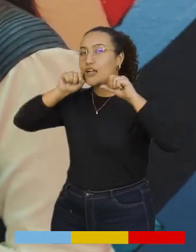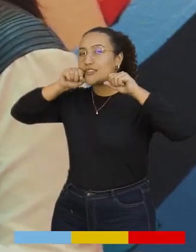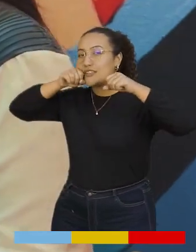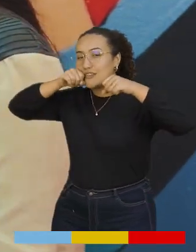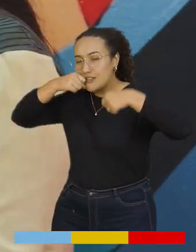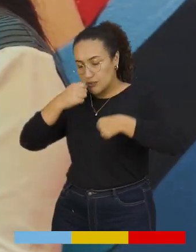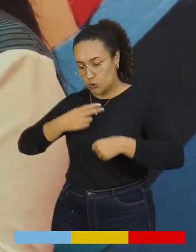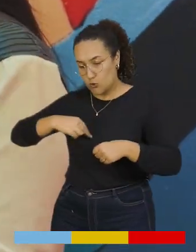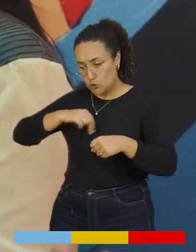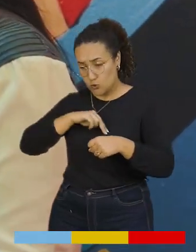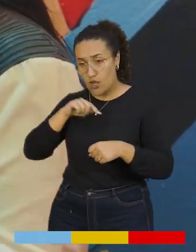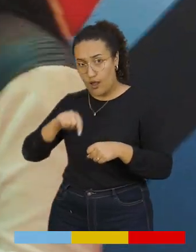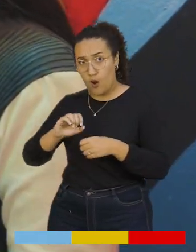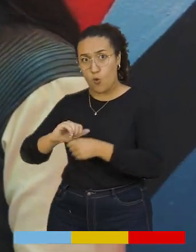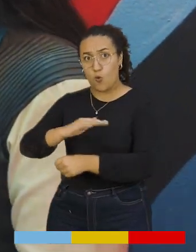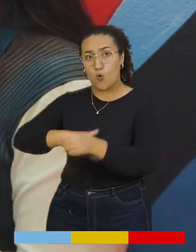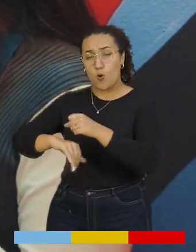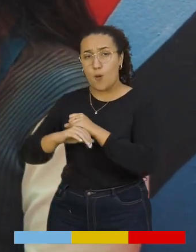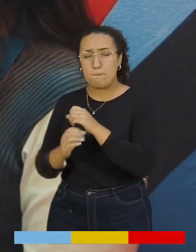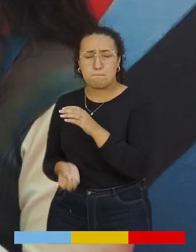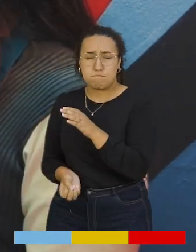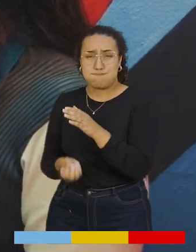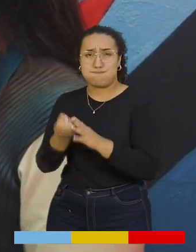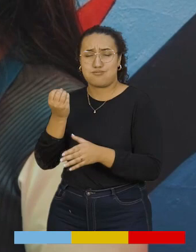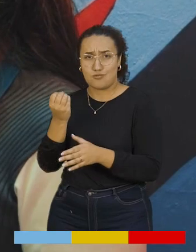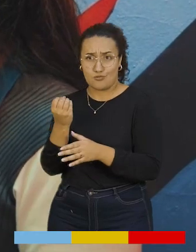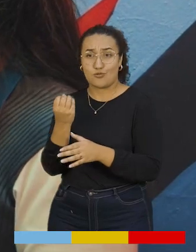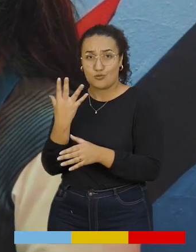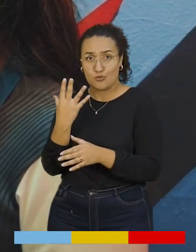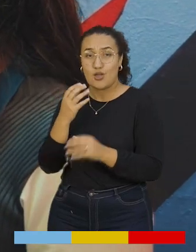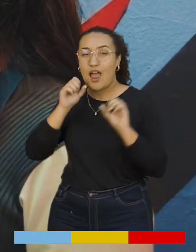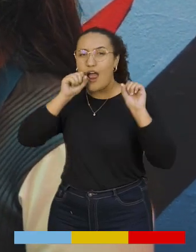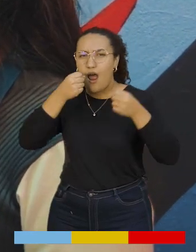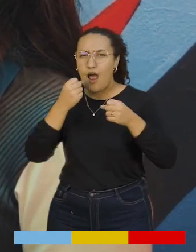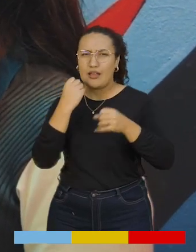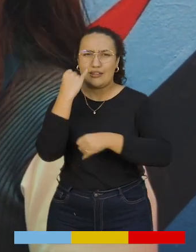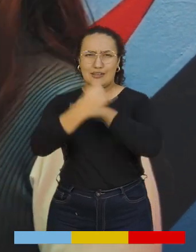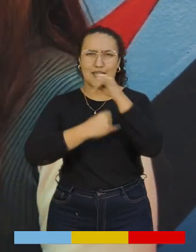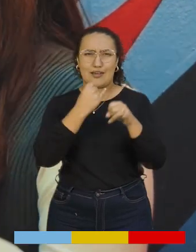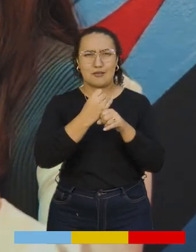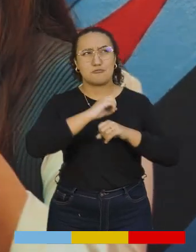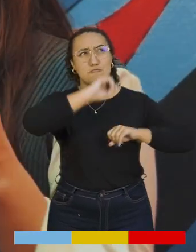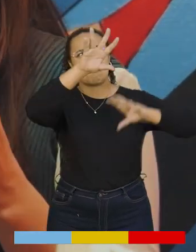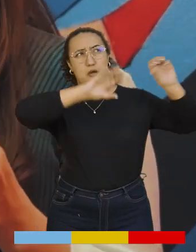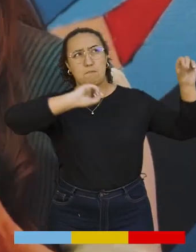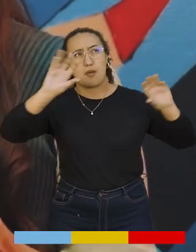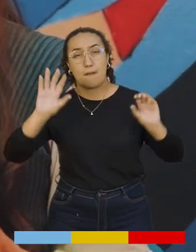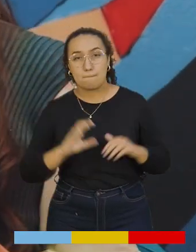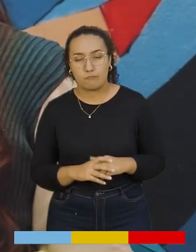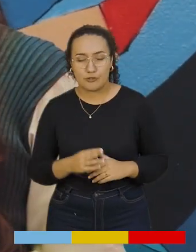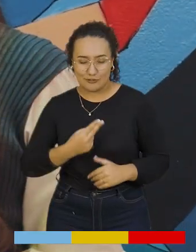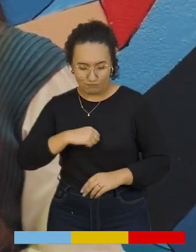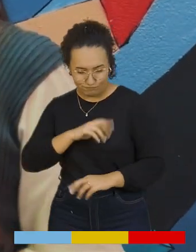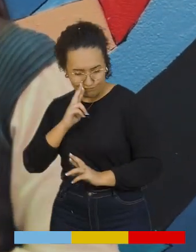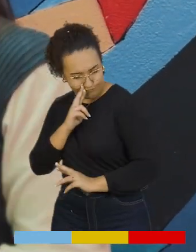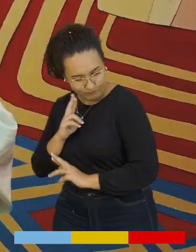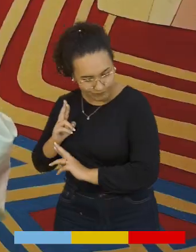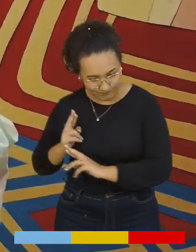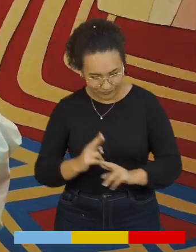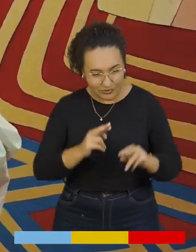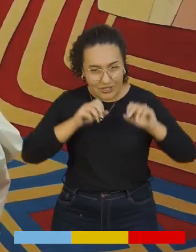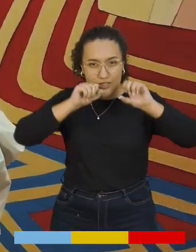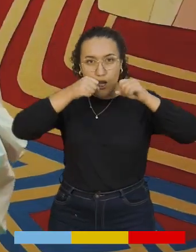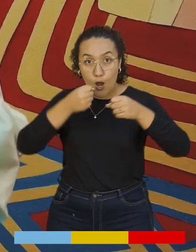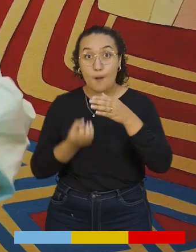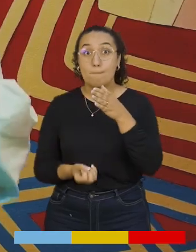Colombia. Somos un gran productor y gran distribuidor a nivel internacional del maíz. Por eso le hacemos homenaje a